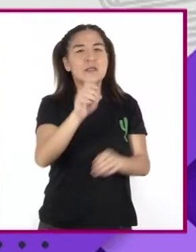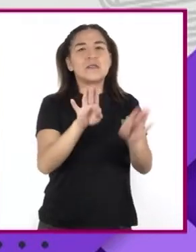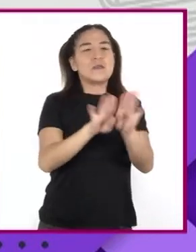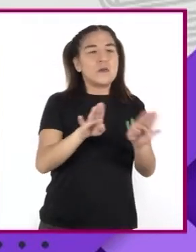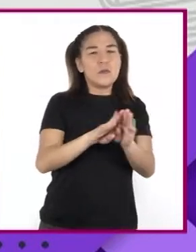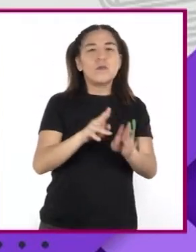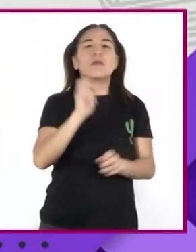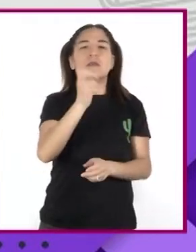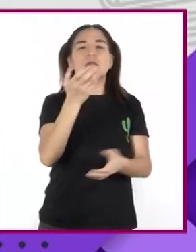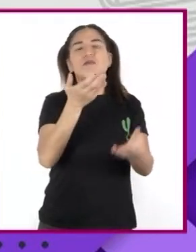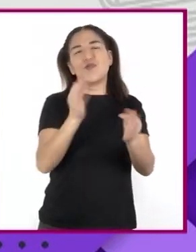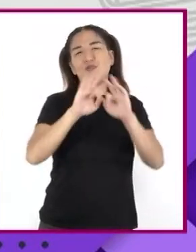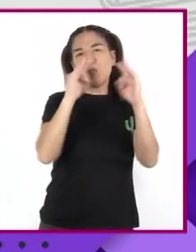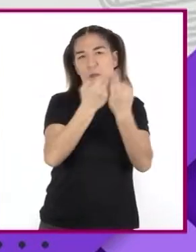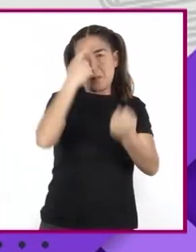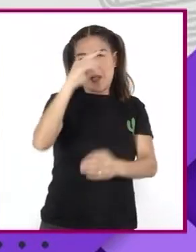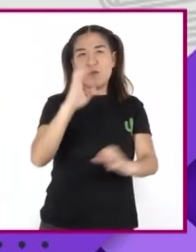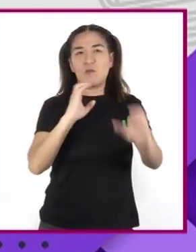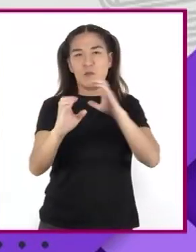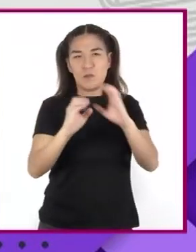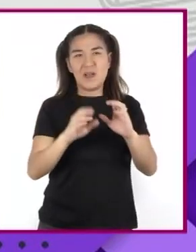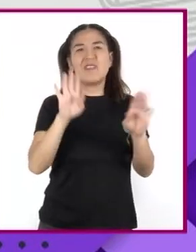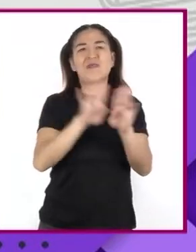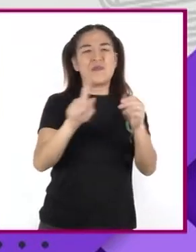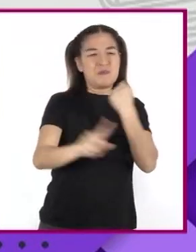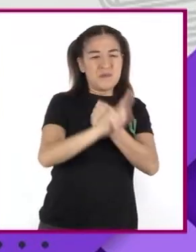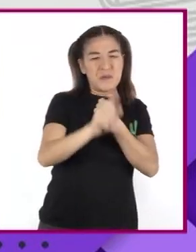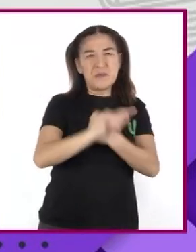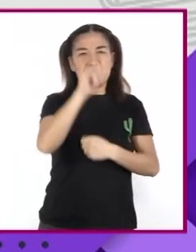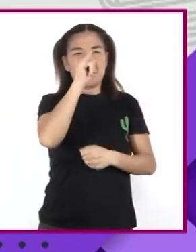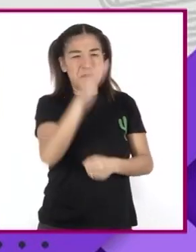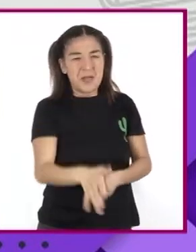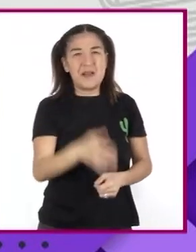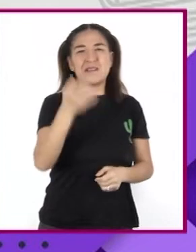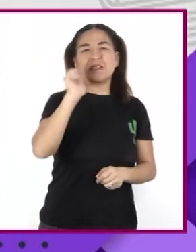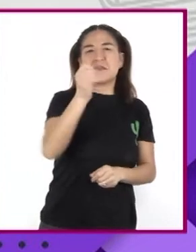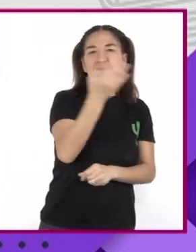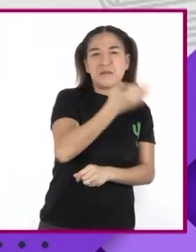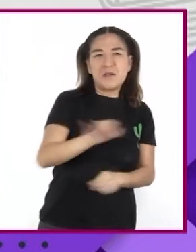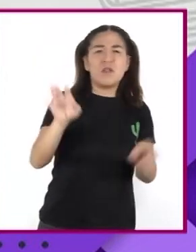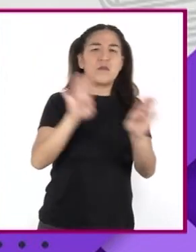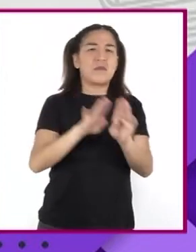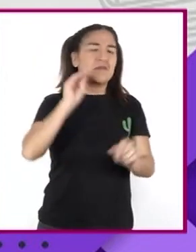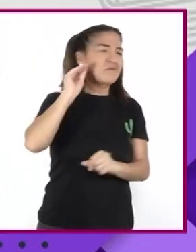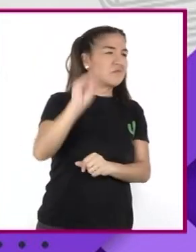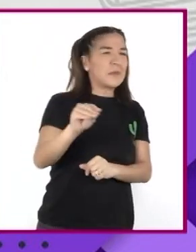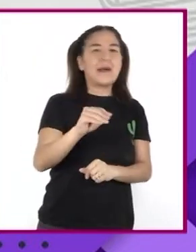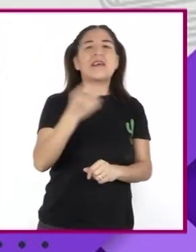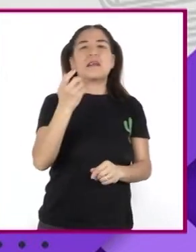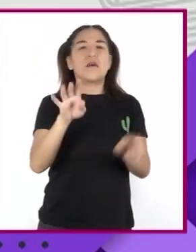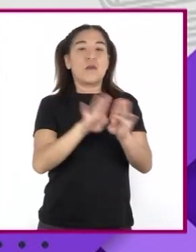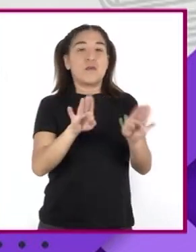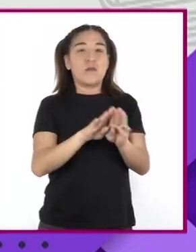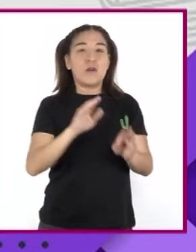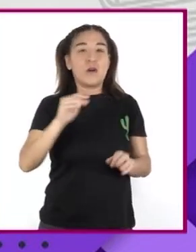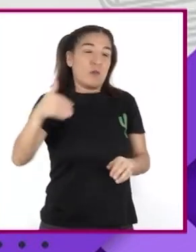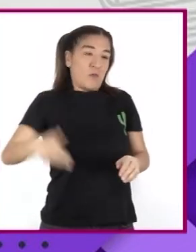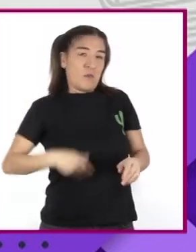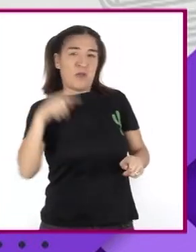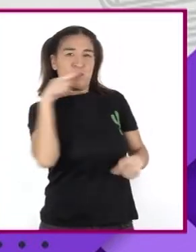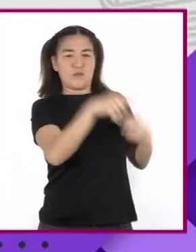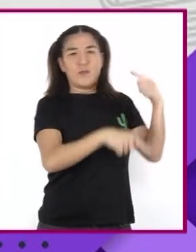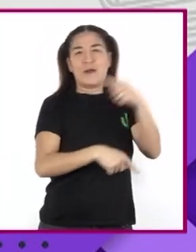comunicación Destructivas Gritarse Insultarse No escucharse Y culparse Mutuamente